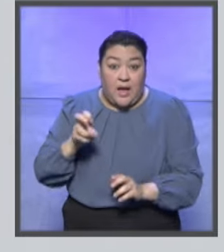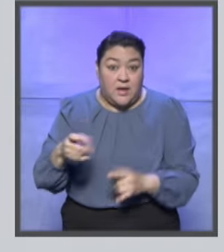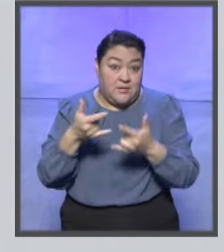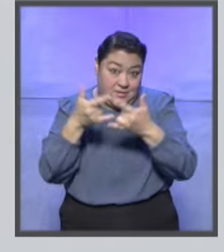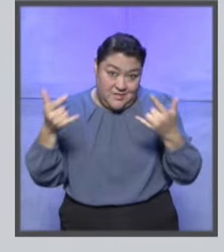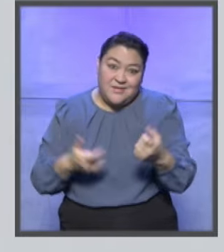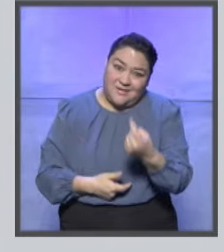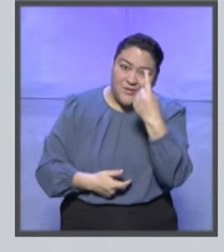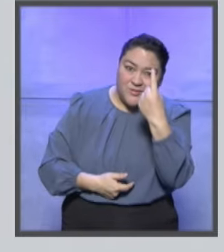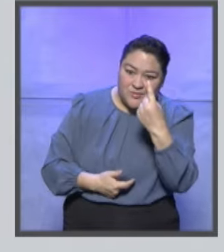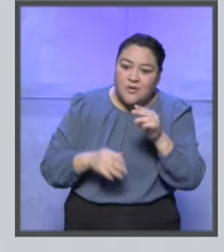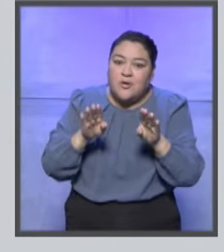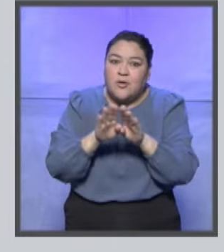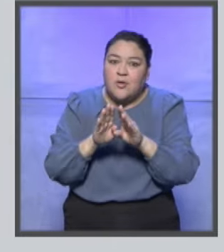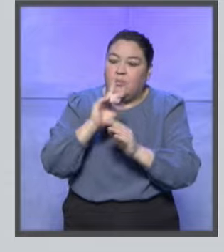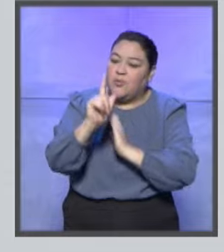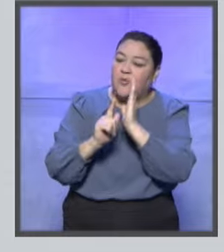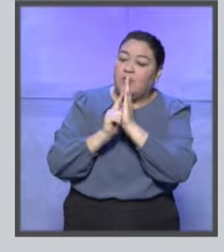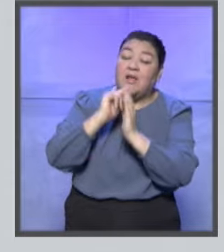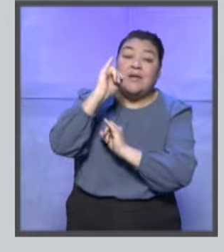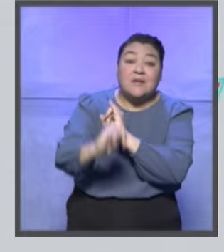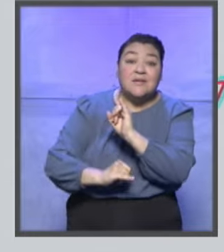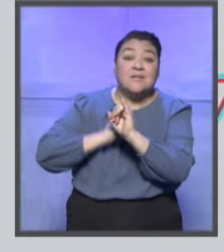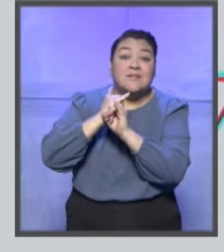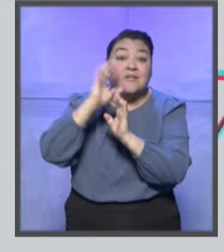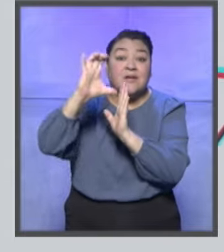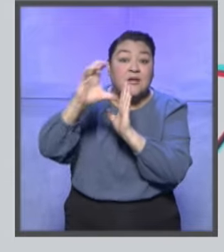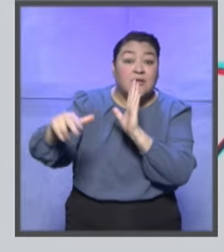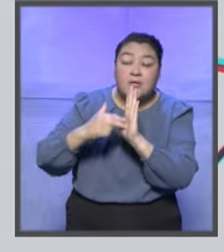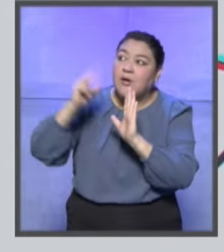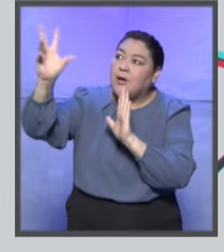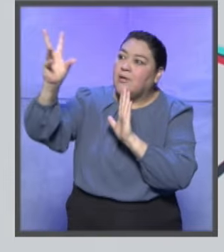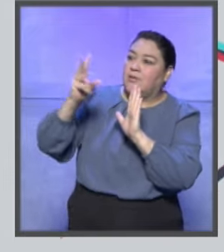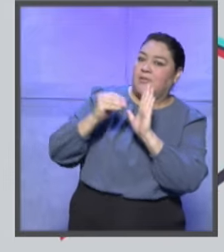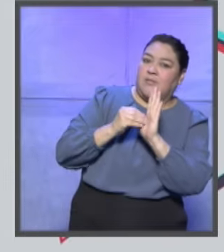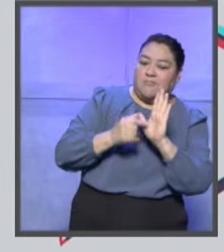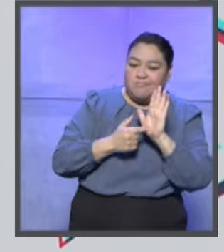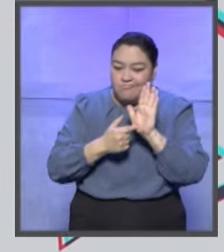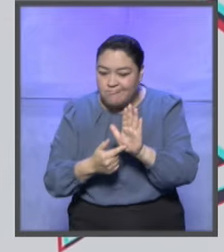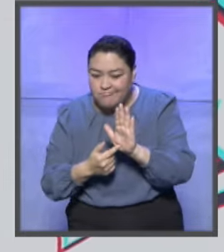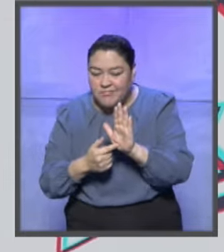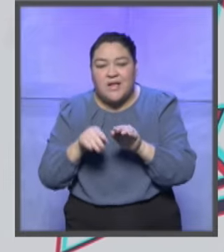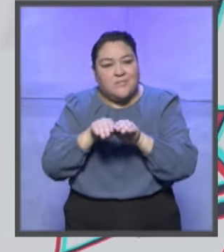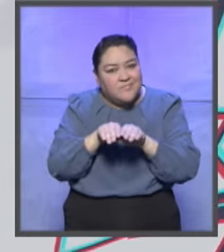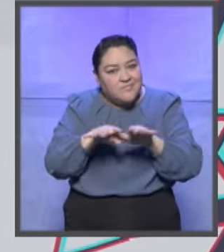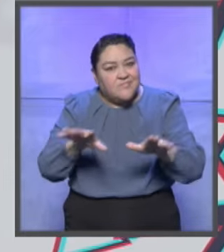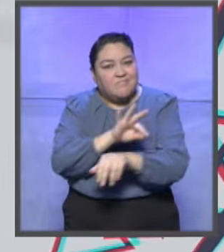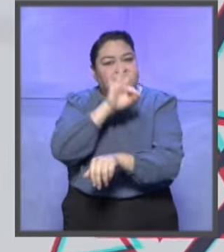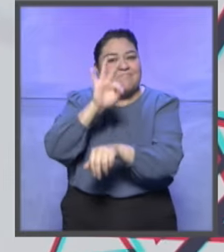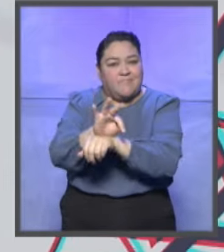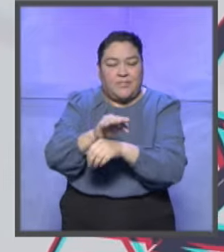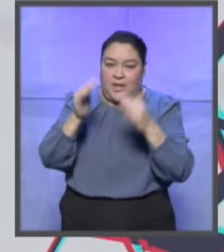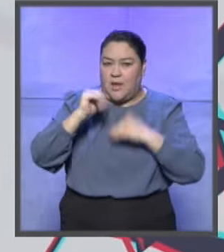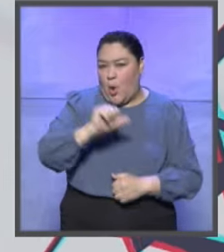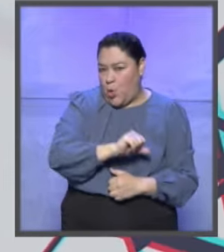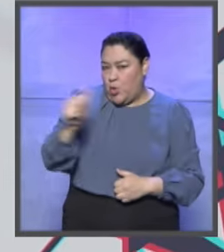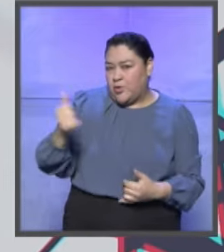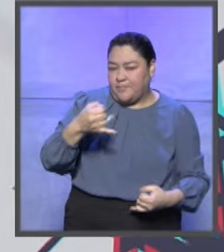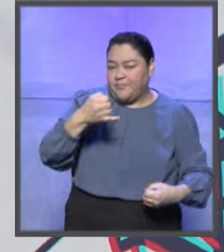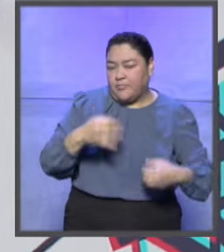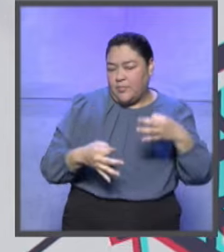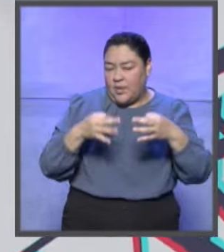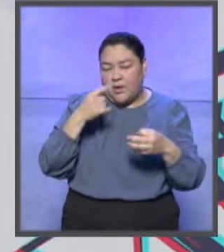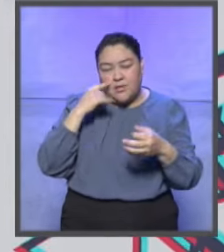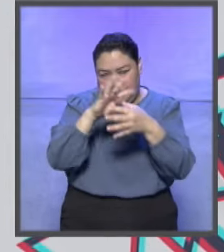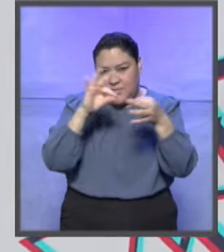es un ejemplo de cómo las convenciones de alguna manera difuminan y radian al ordenamiento nacional, ¿no? Claro. Hemos otro caso de